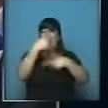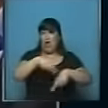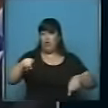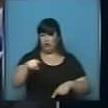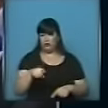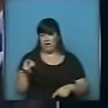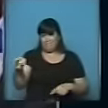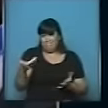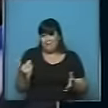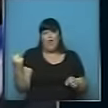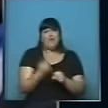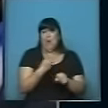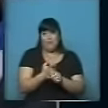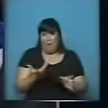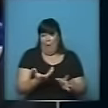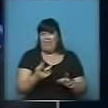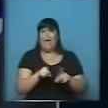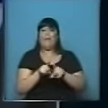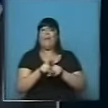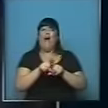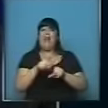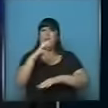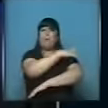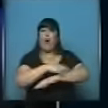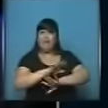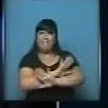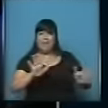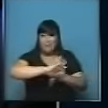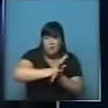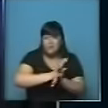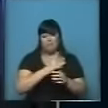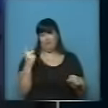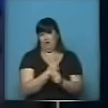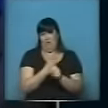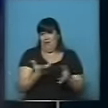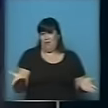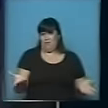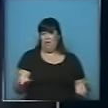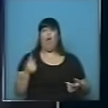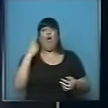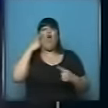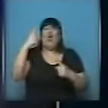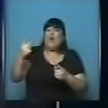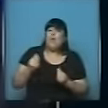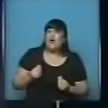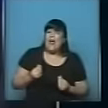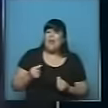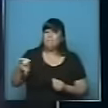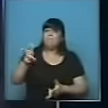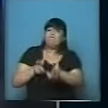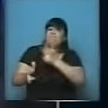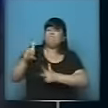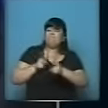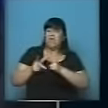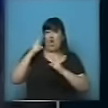no ha podido derrotar la pobreza. ¿Cómo creer en lo que él está